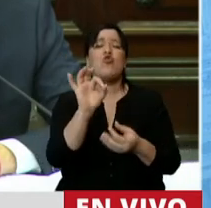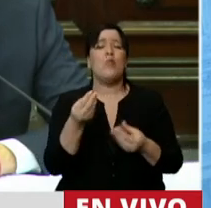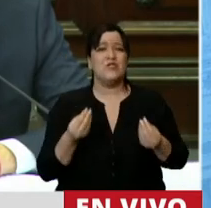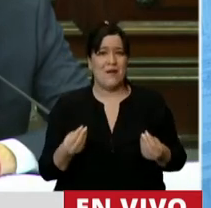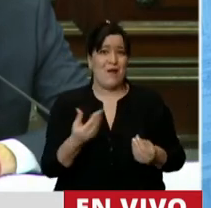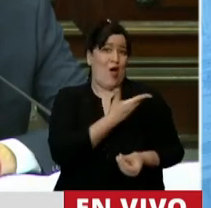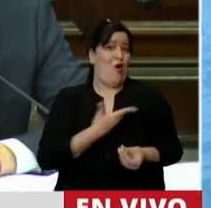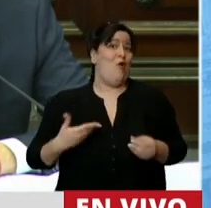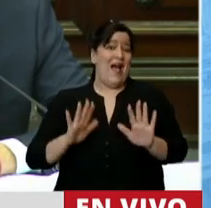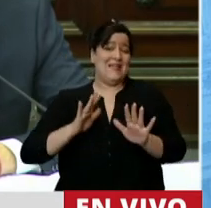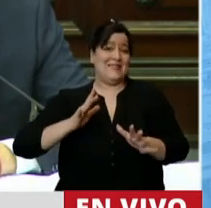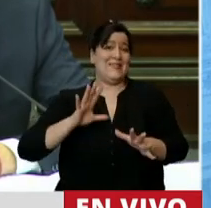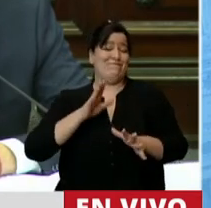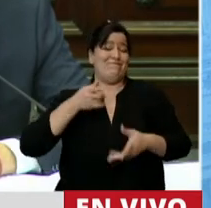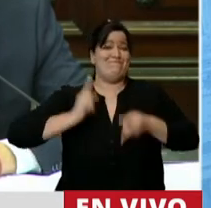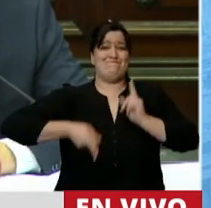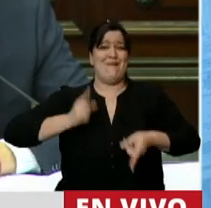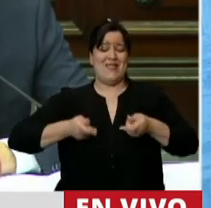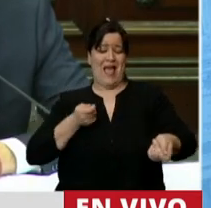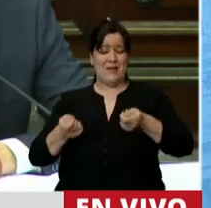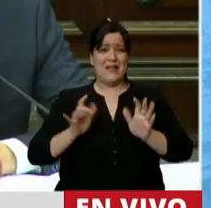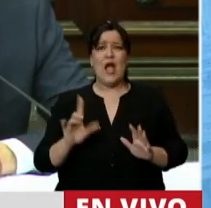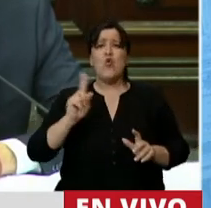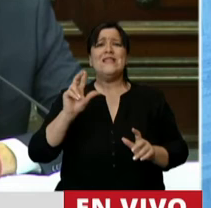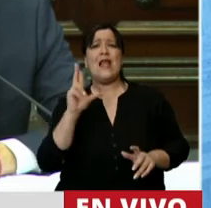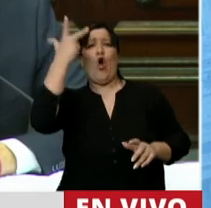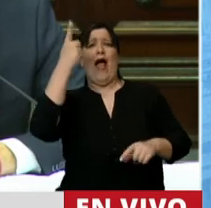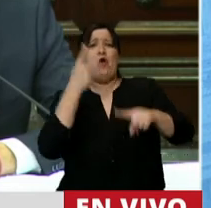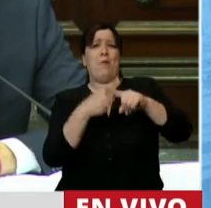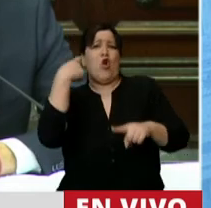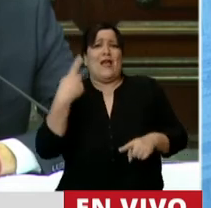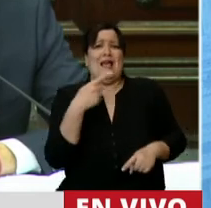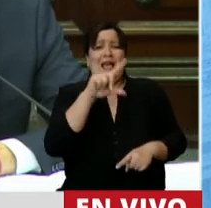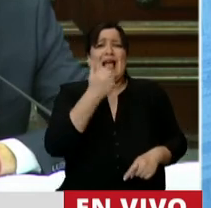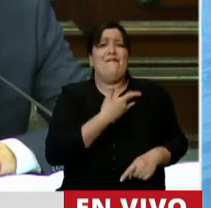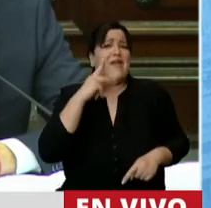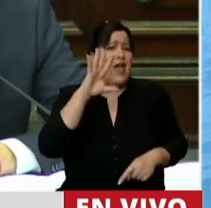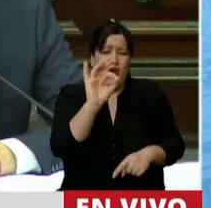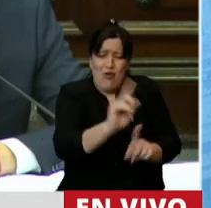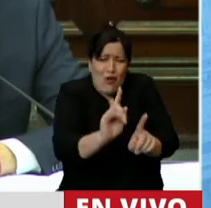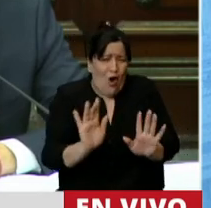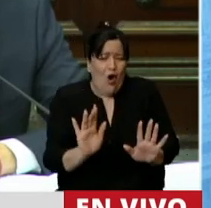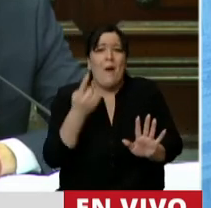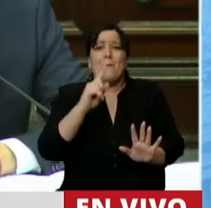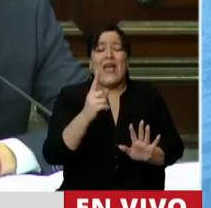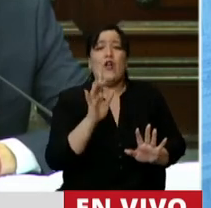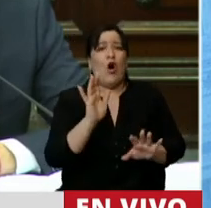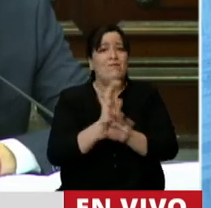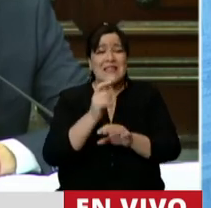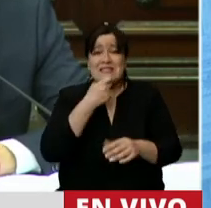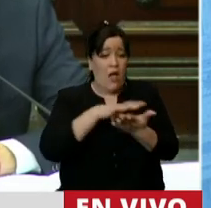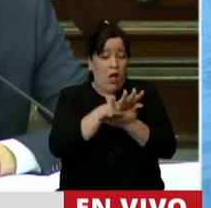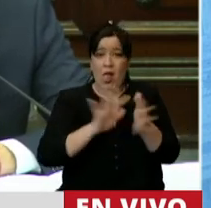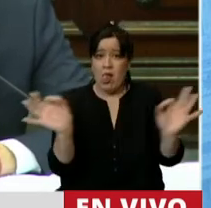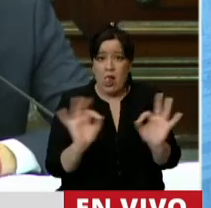Gobierno. No es un problema. No estoy enojado con el jefe de gabinete. Digo que si no lo resuelven, la gente va a seguir